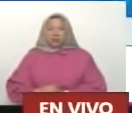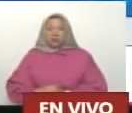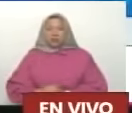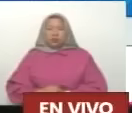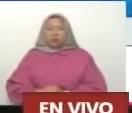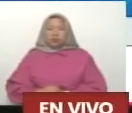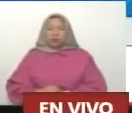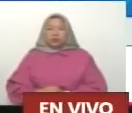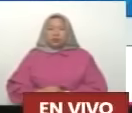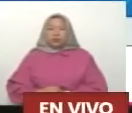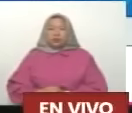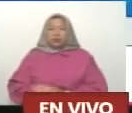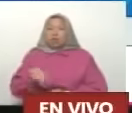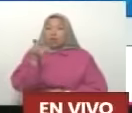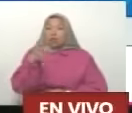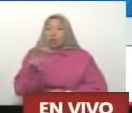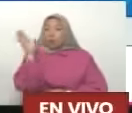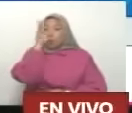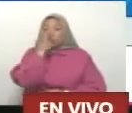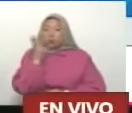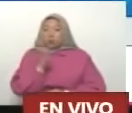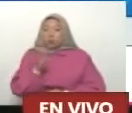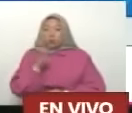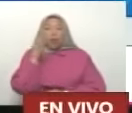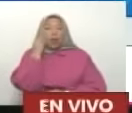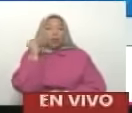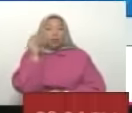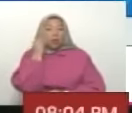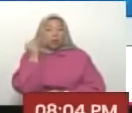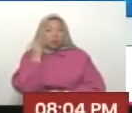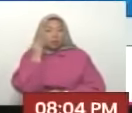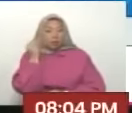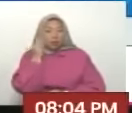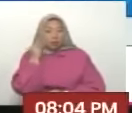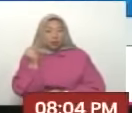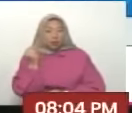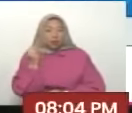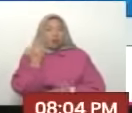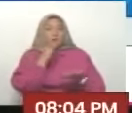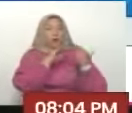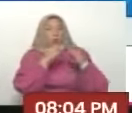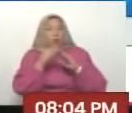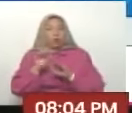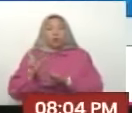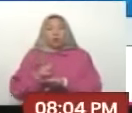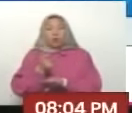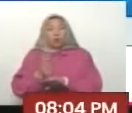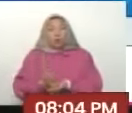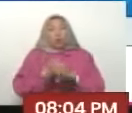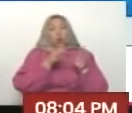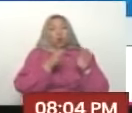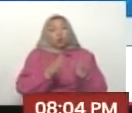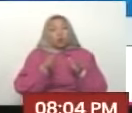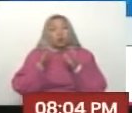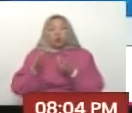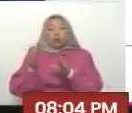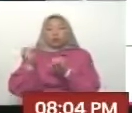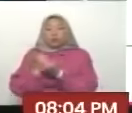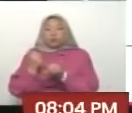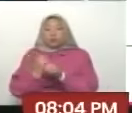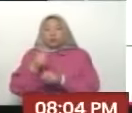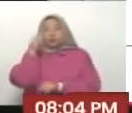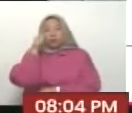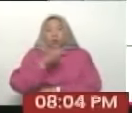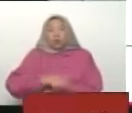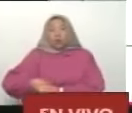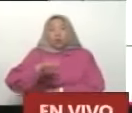Manolo de los Santos La experiencia Que tenemos Es que las comunas Primero se organizaron Y consolidaron En espacios